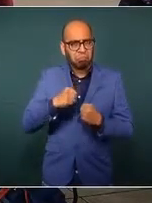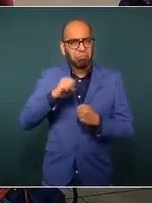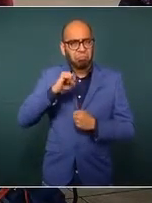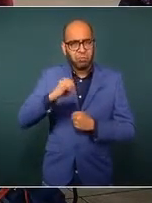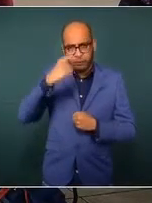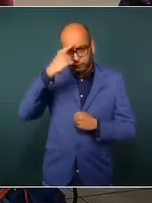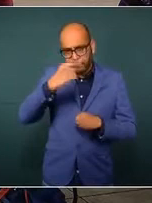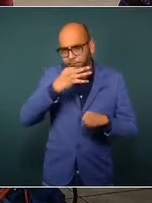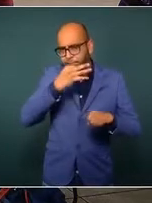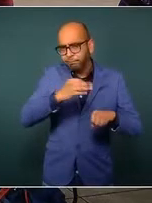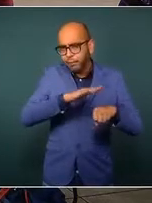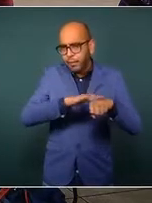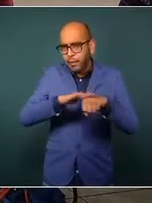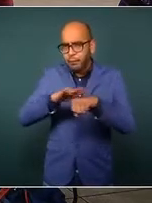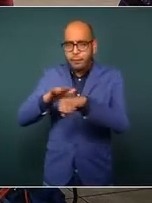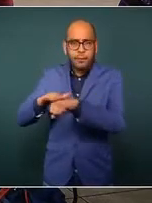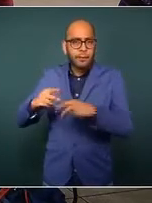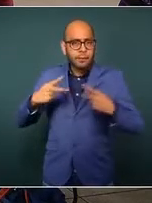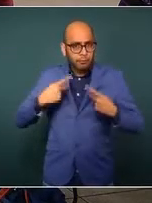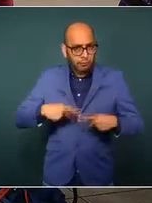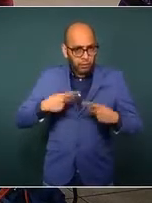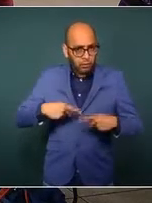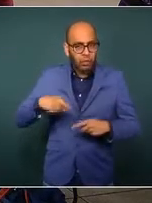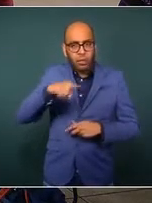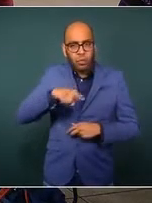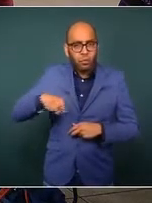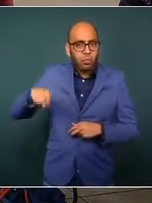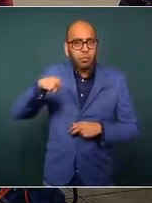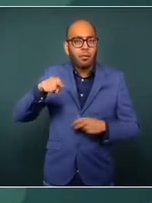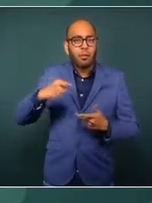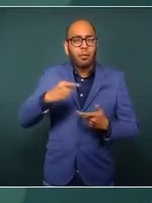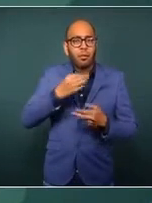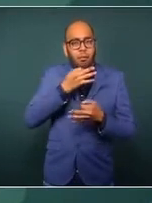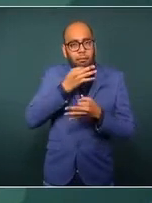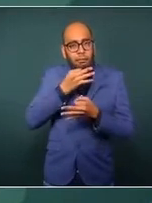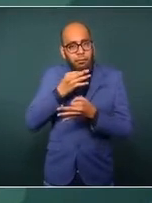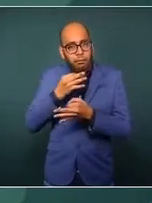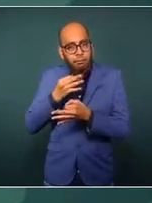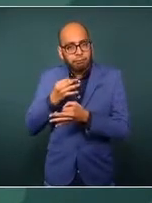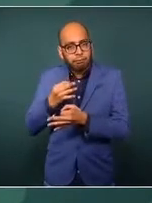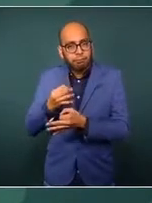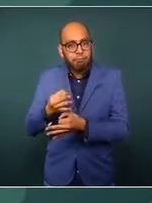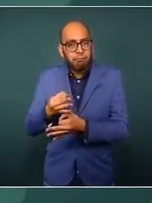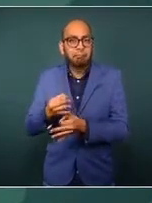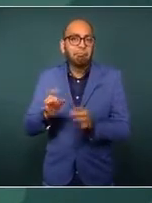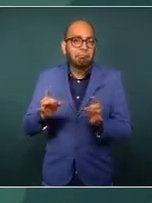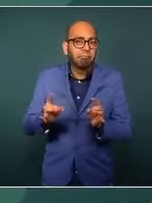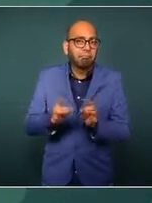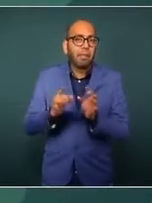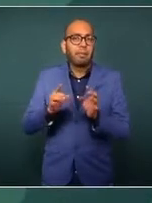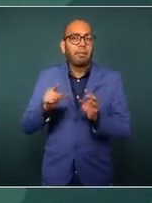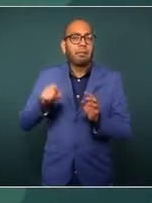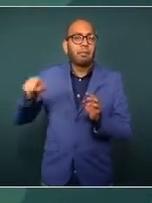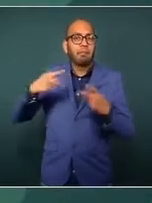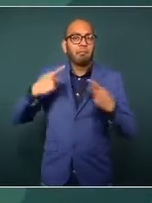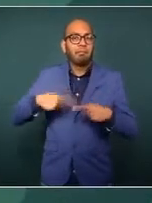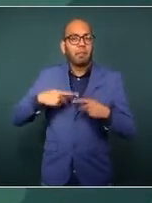población para que no se caiga en las garras de este